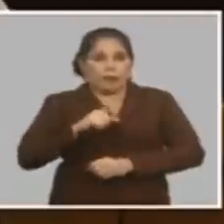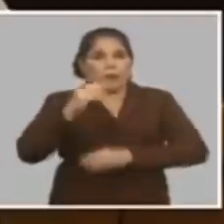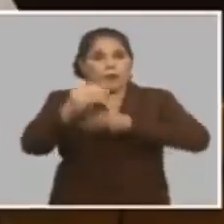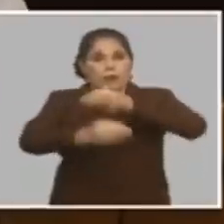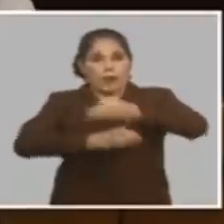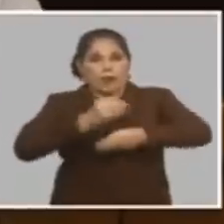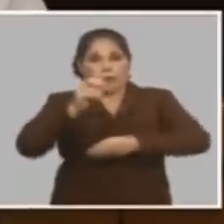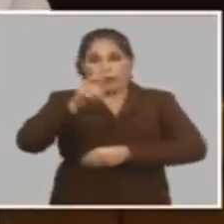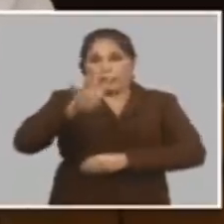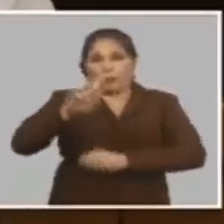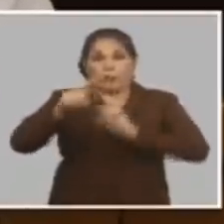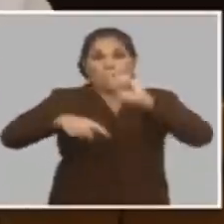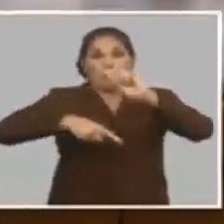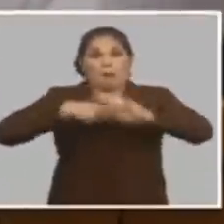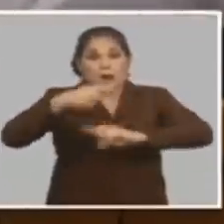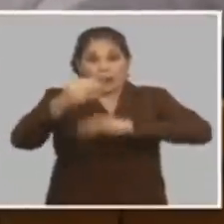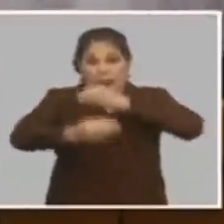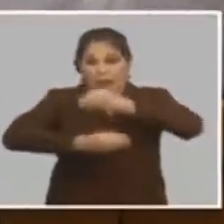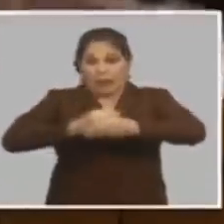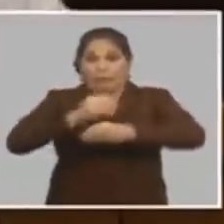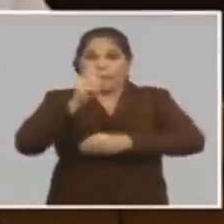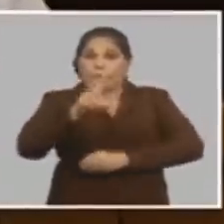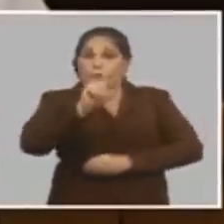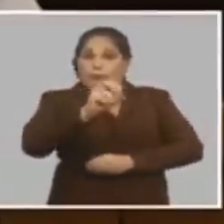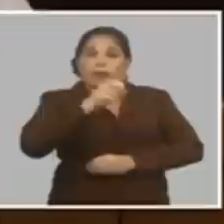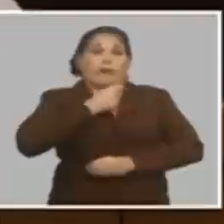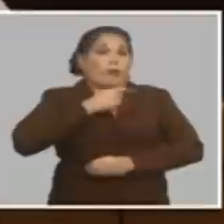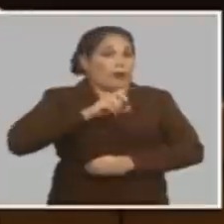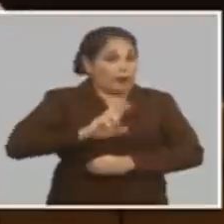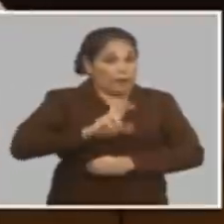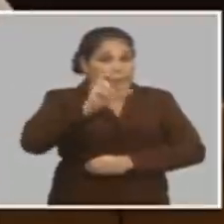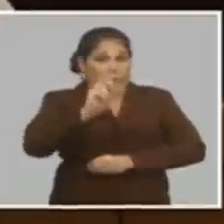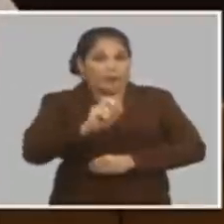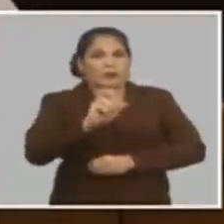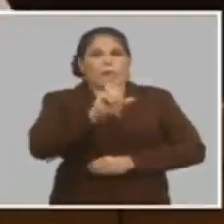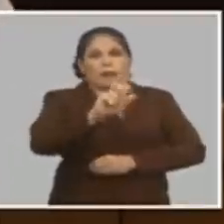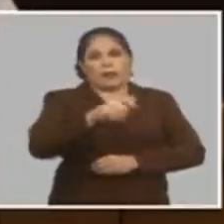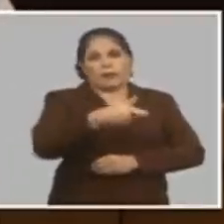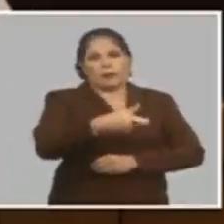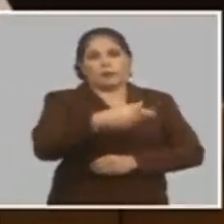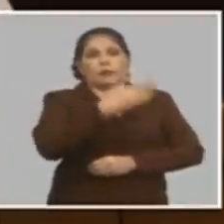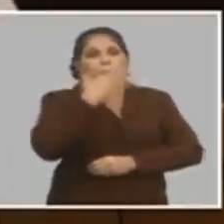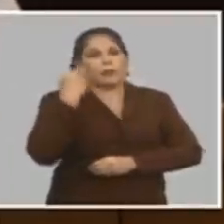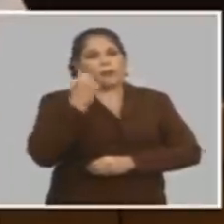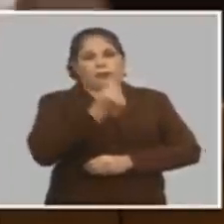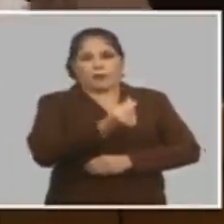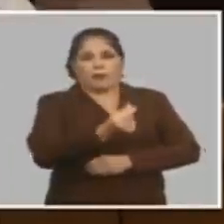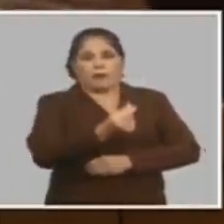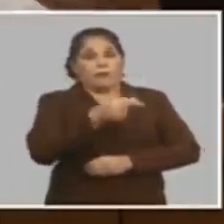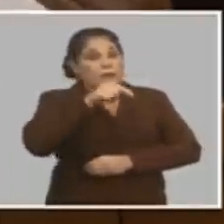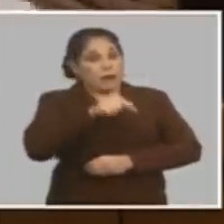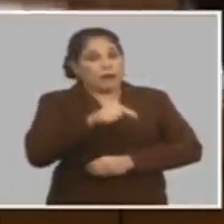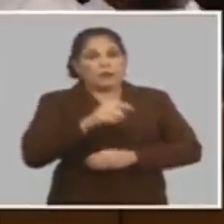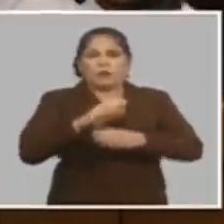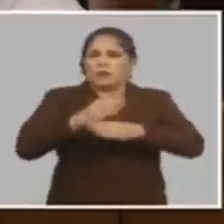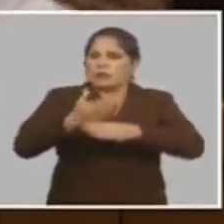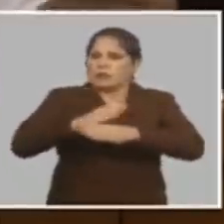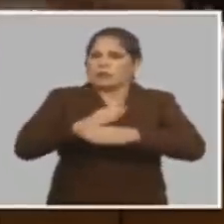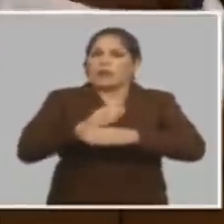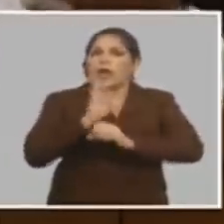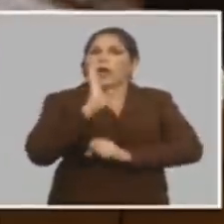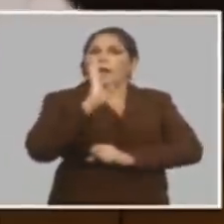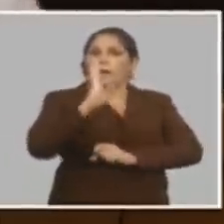los cambios por 24 y cuando venga el tipo de cambio si fuera 20 en el ejemplo le dan 20 pesos usted pierde eso es lo que significa